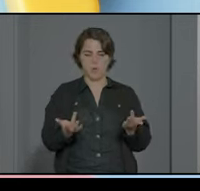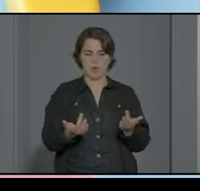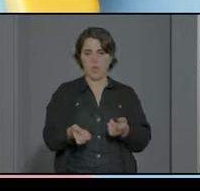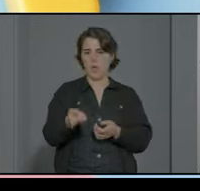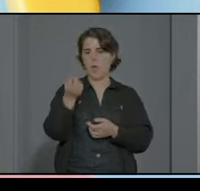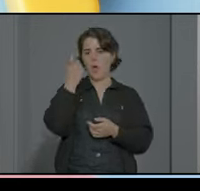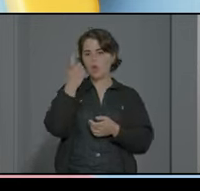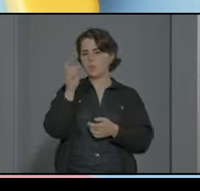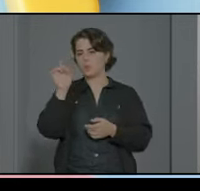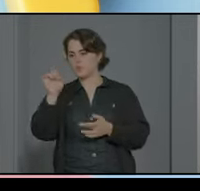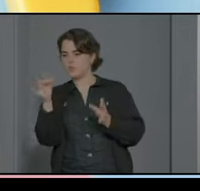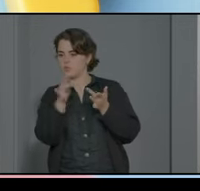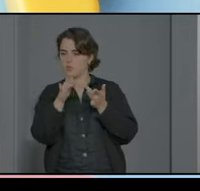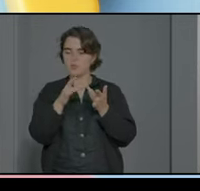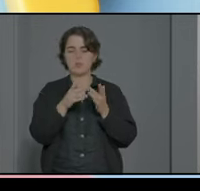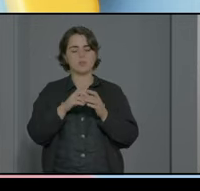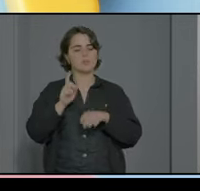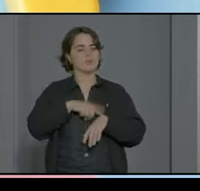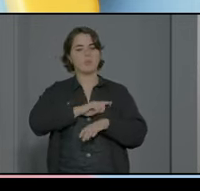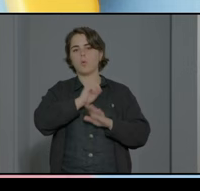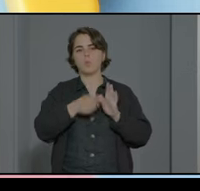alumnos y con los profesores ¿vale?